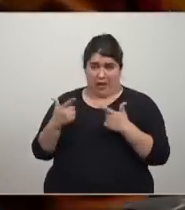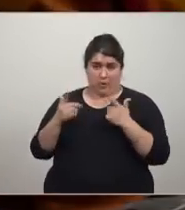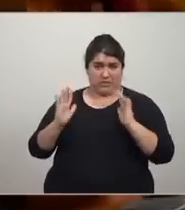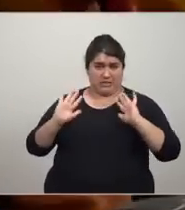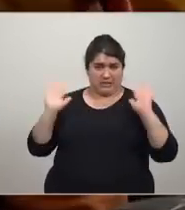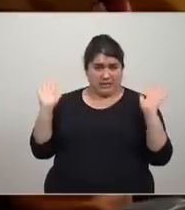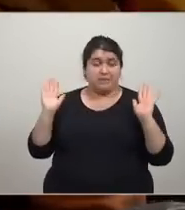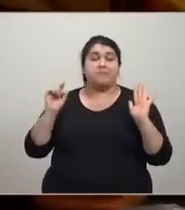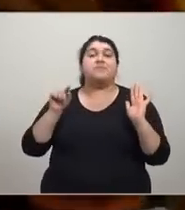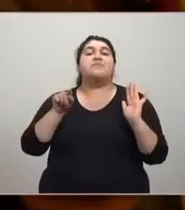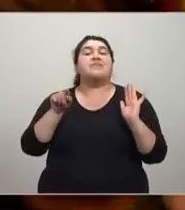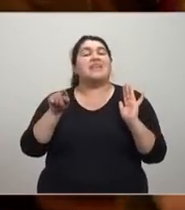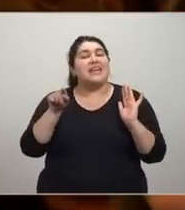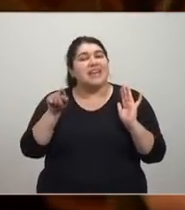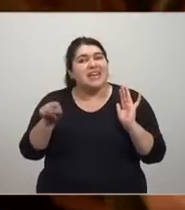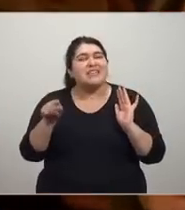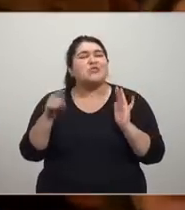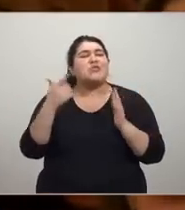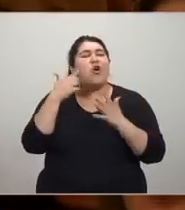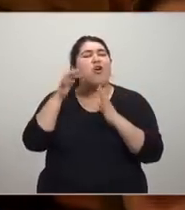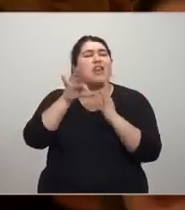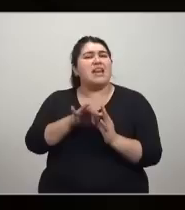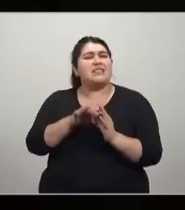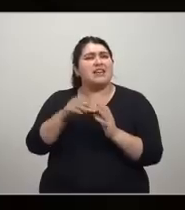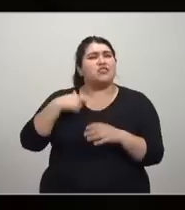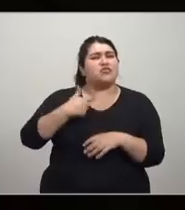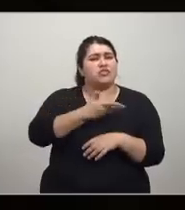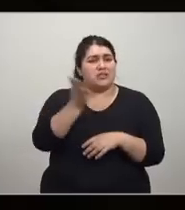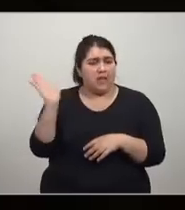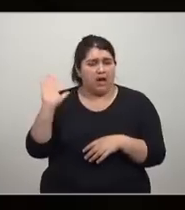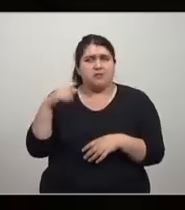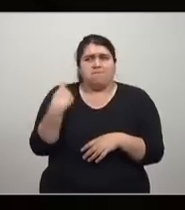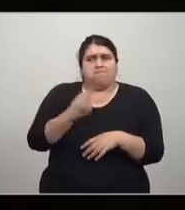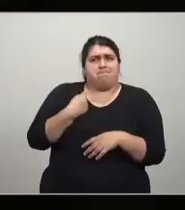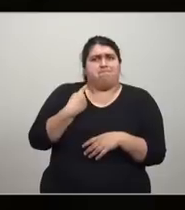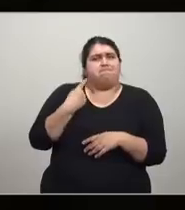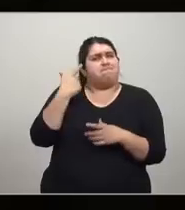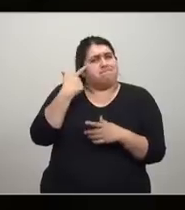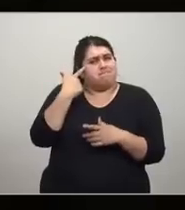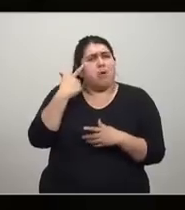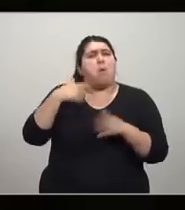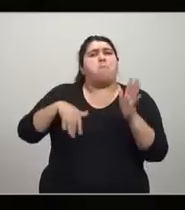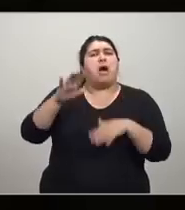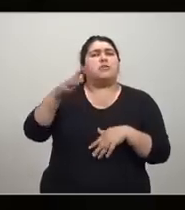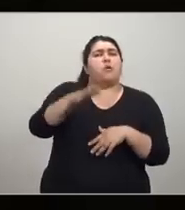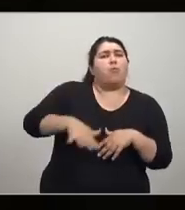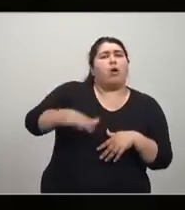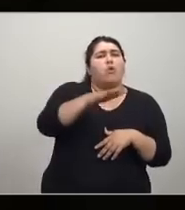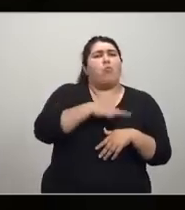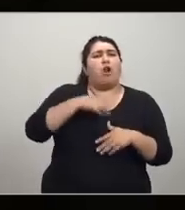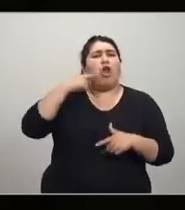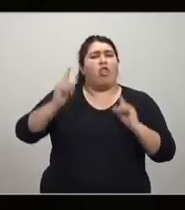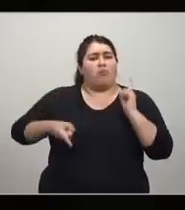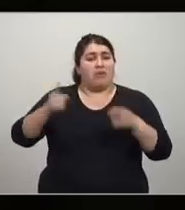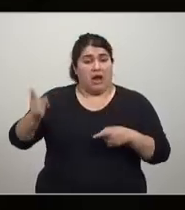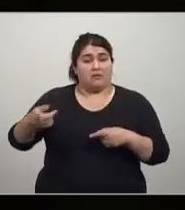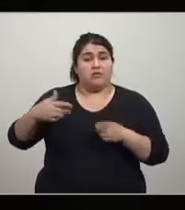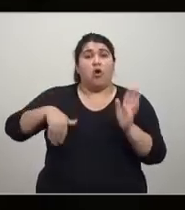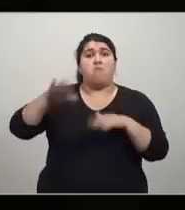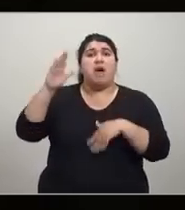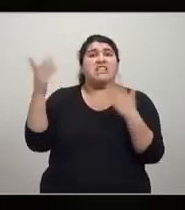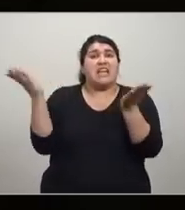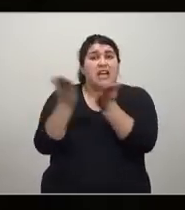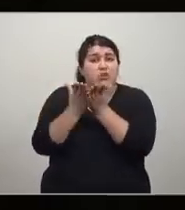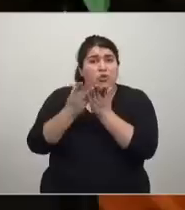Entonces, sin considerar las relaciones de poder dentro de las sociedades nos han convertido en funcionales a los poderes dominantes. Les estoy enseñando. Muchos estudiantes se quedan con ese